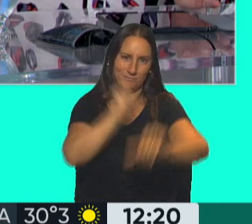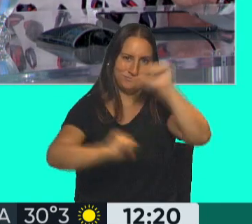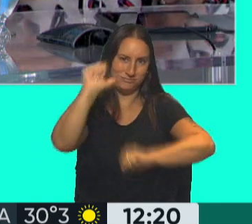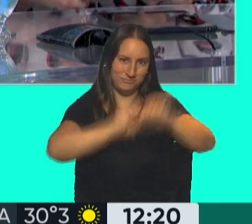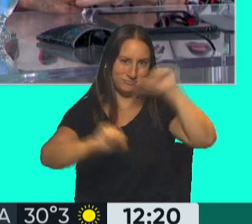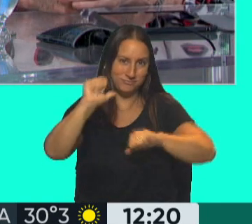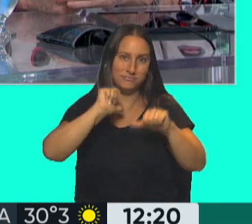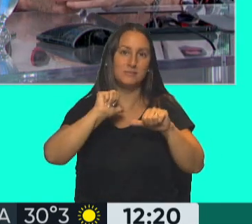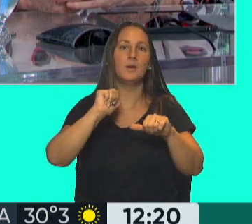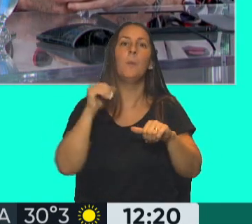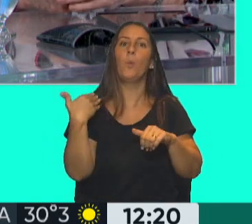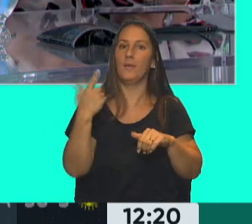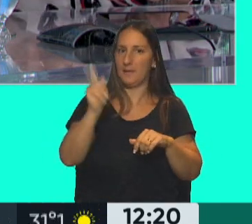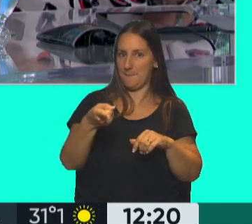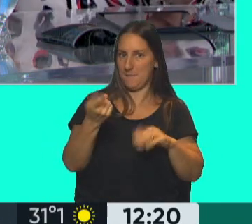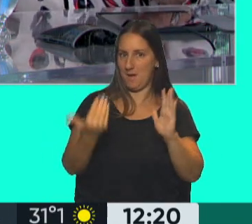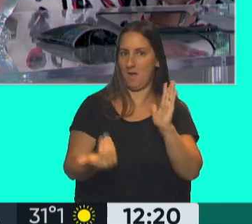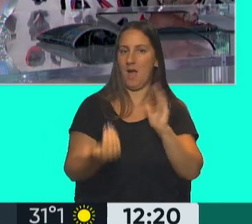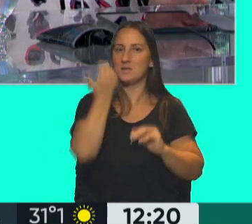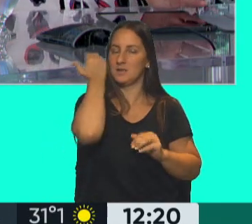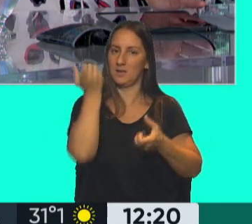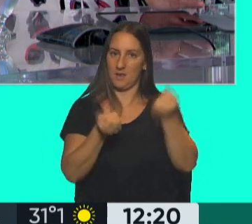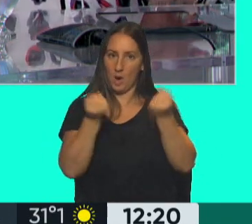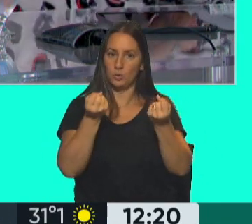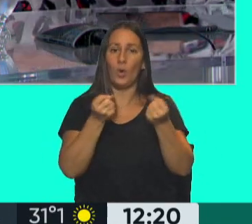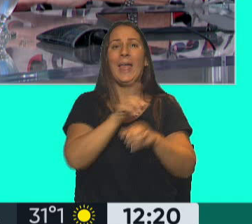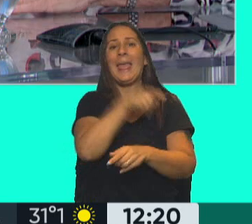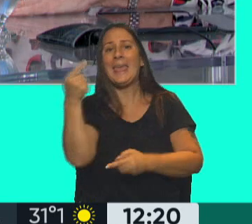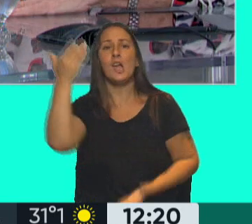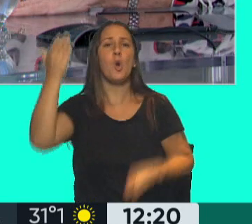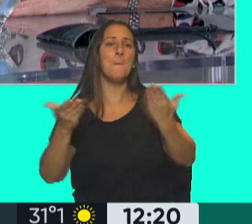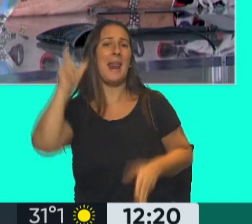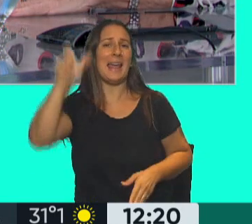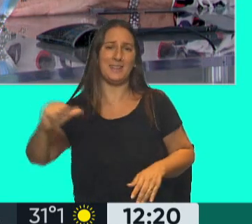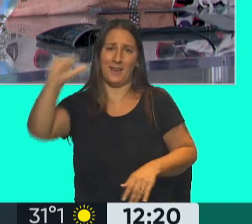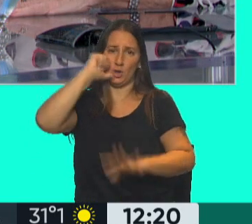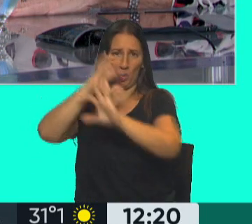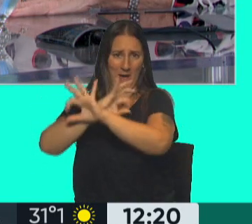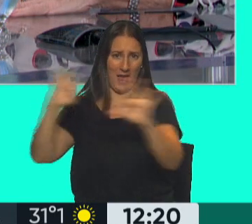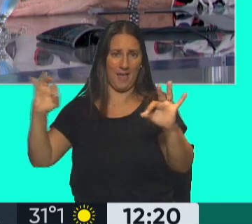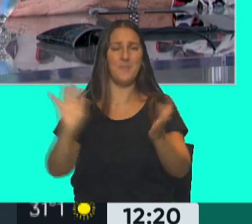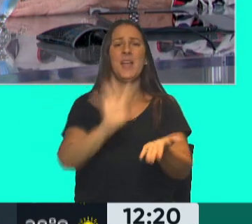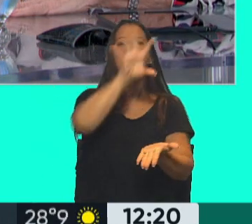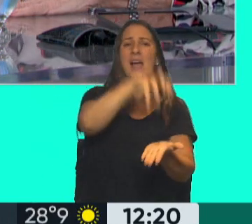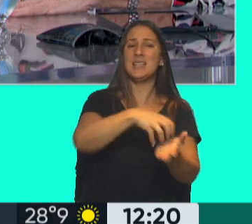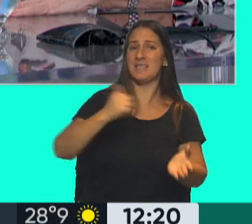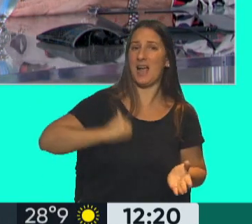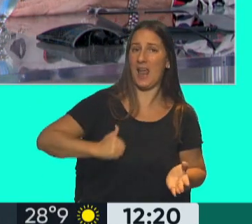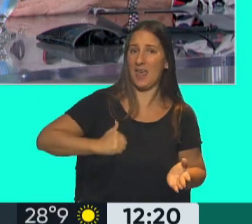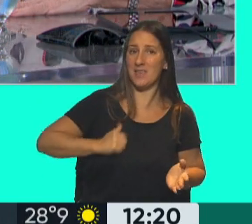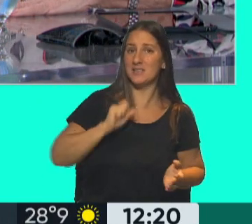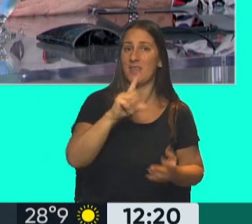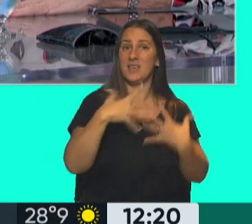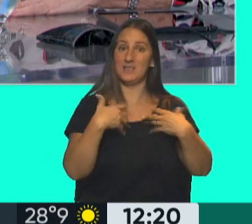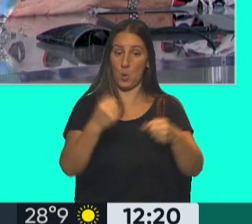accidentes automovilísticos, que aquellos que no toman nada. Es más, la Agencia Canadiense de Salud, desde enero